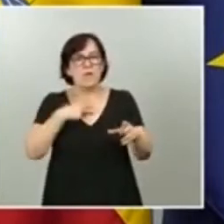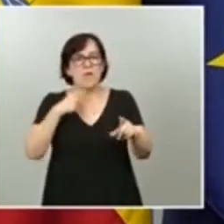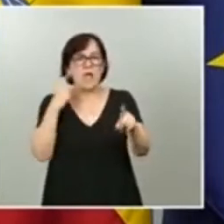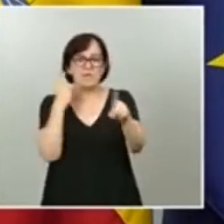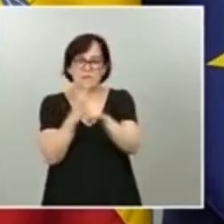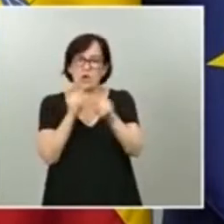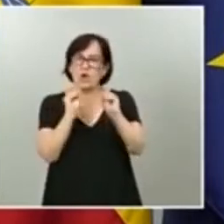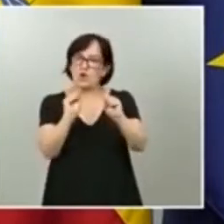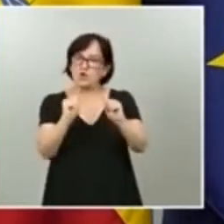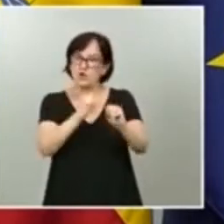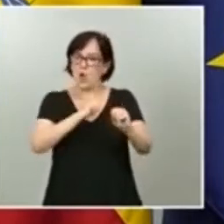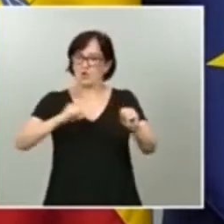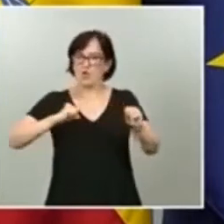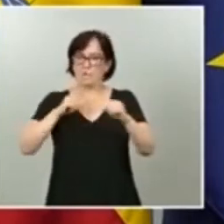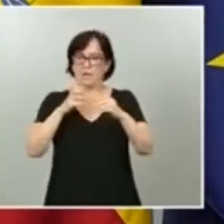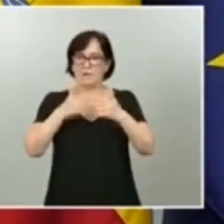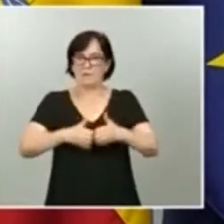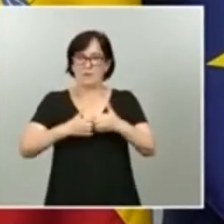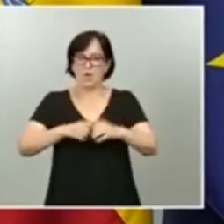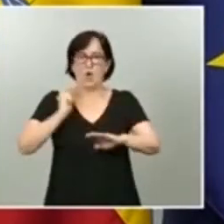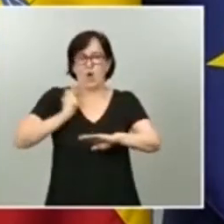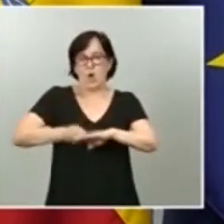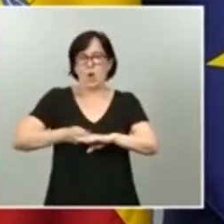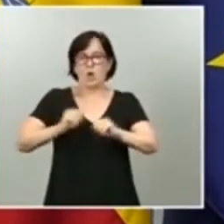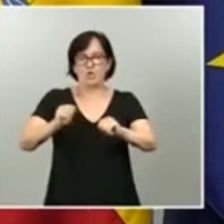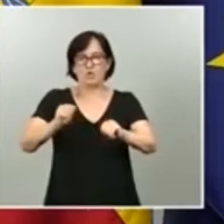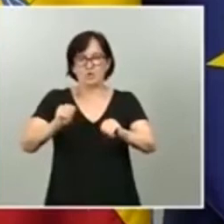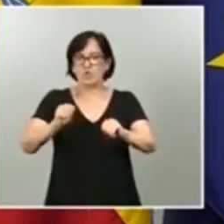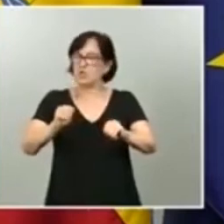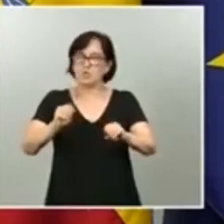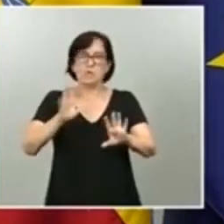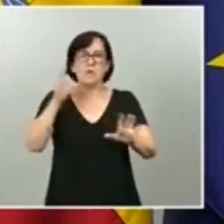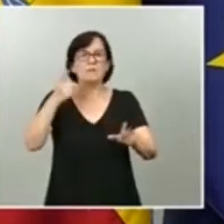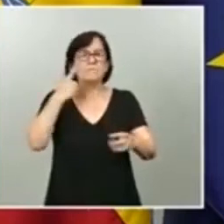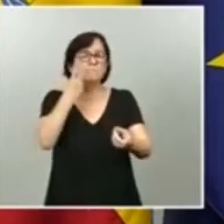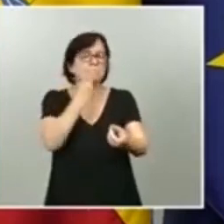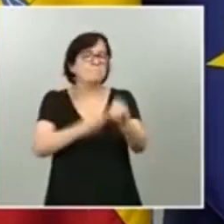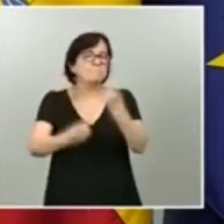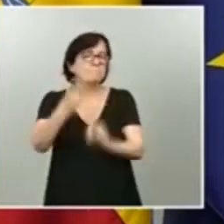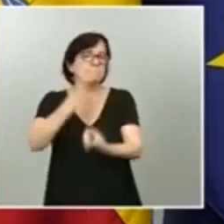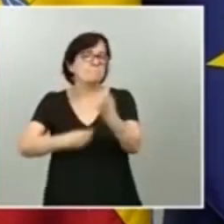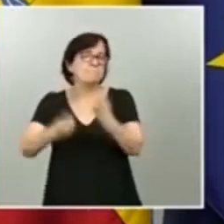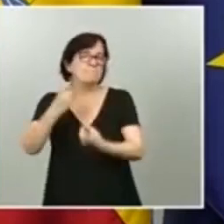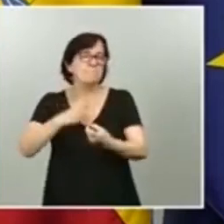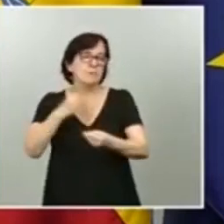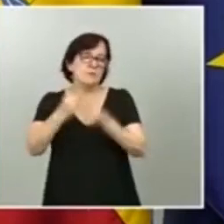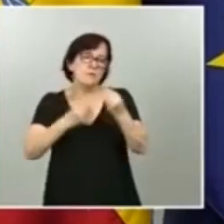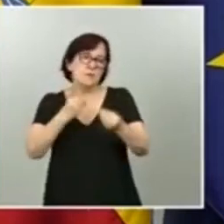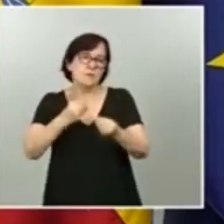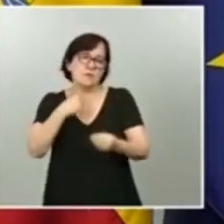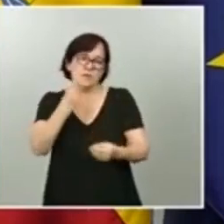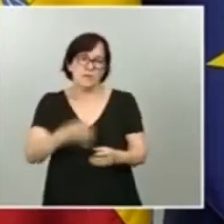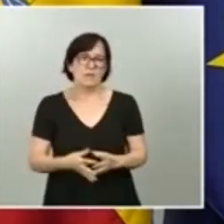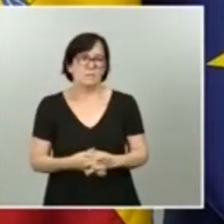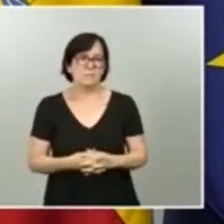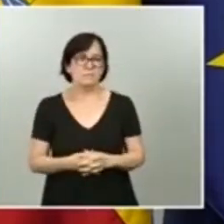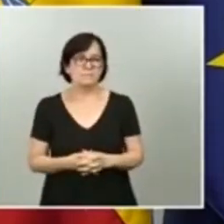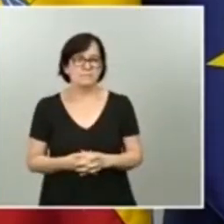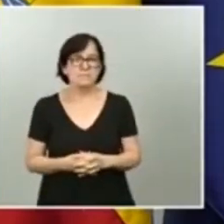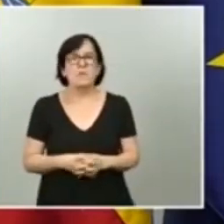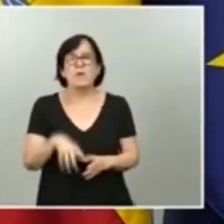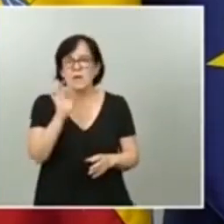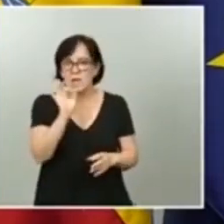funcionamiento o los jueces desde su independencia, averigüen aquello que se les pone sobre la mesa. Y, evidentemente,